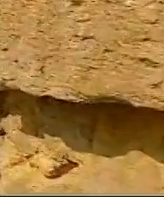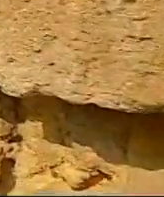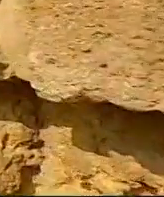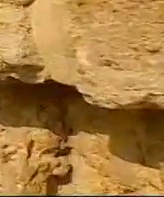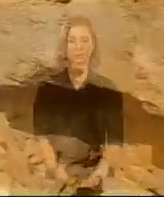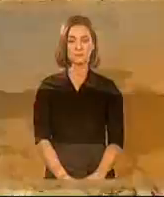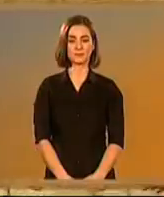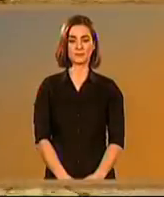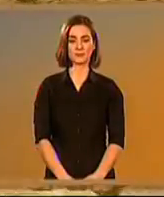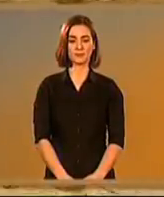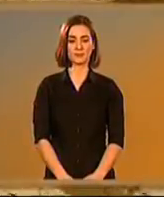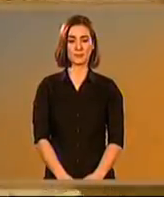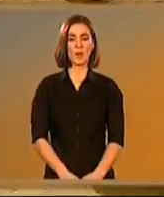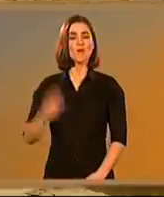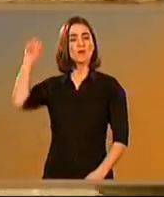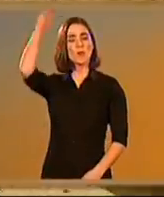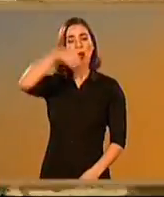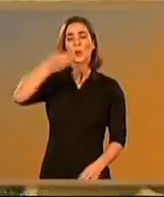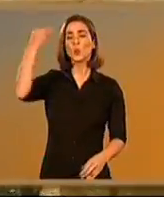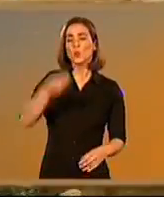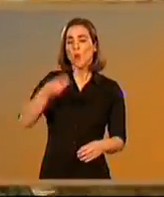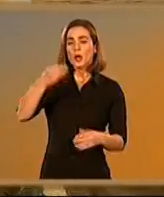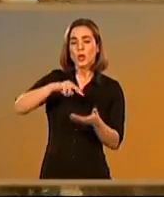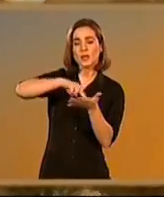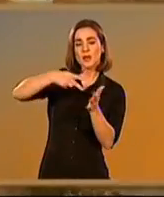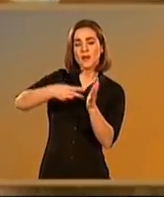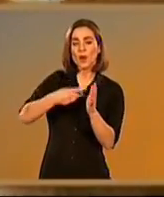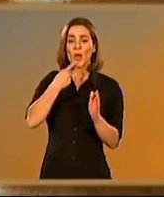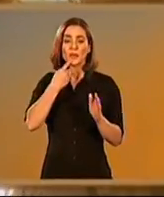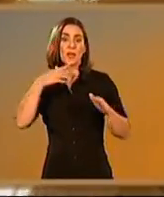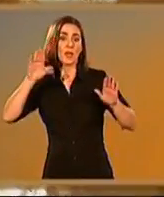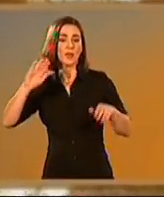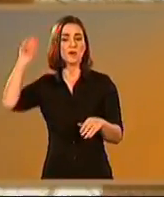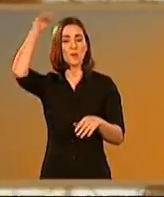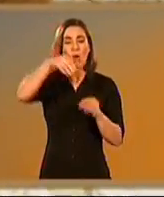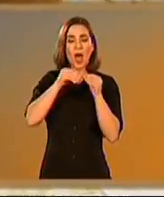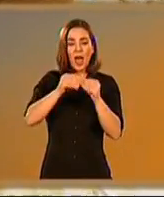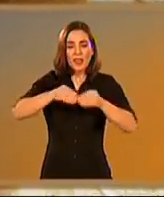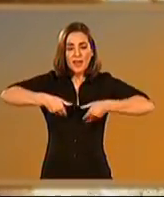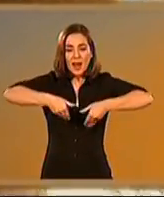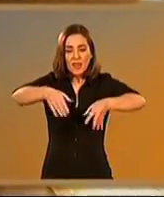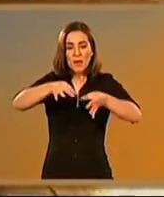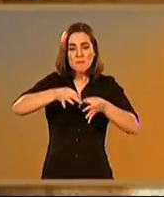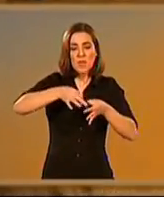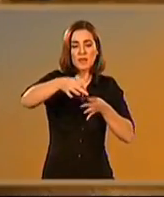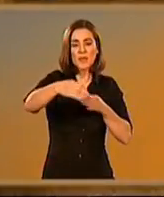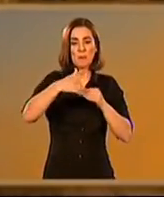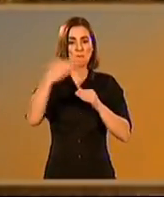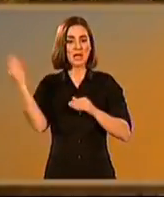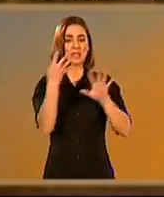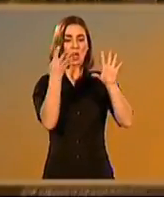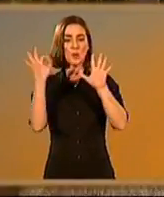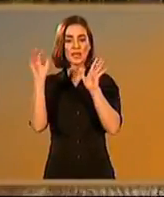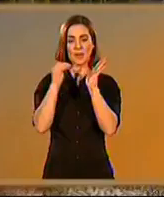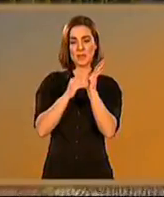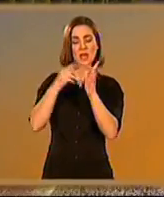Los romanos, grandes ingenieros, sembraron las regiones por donde pasaron de complejas infraestructuras. Su